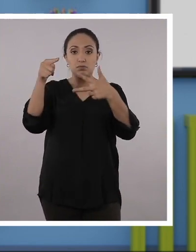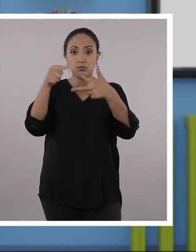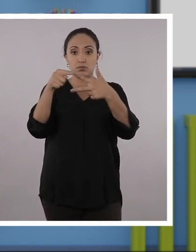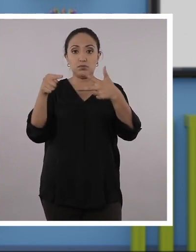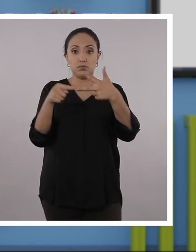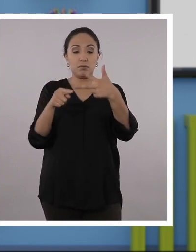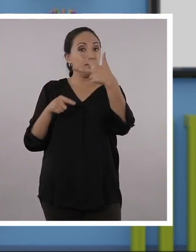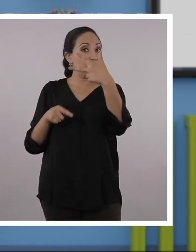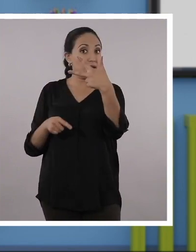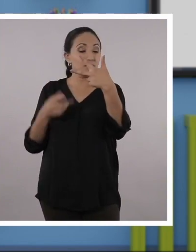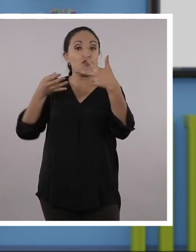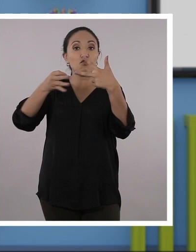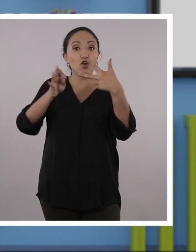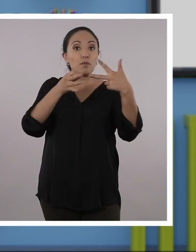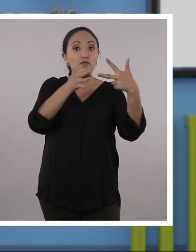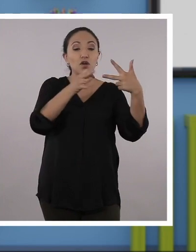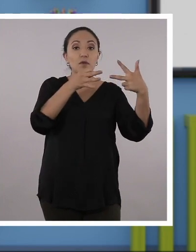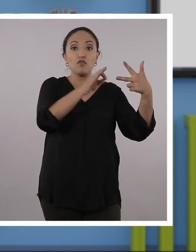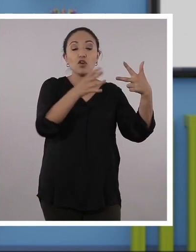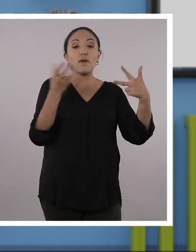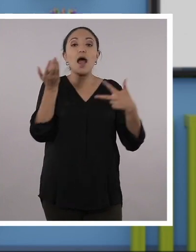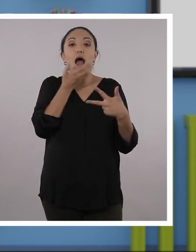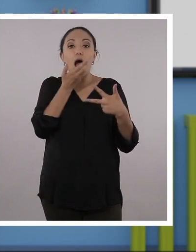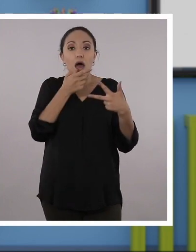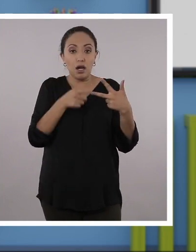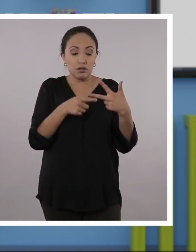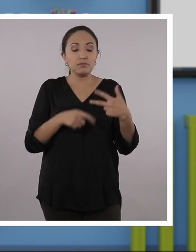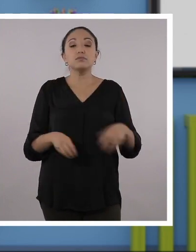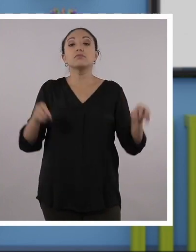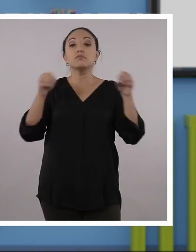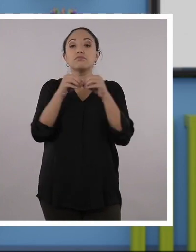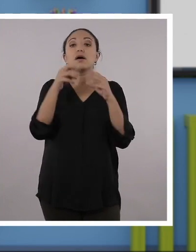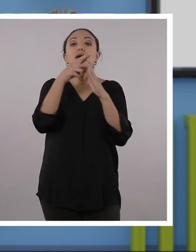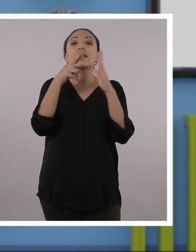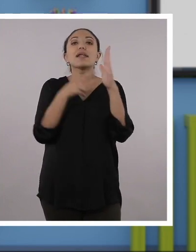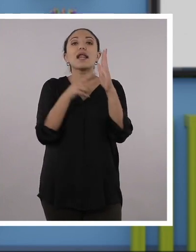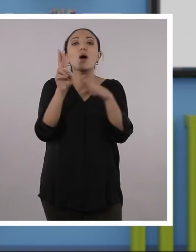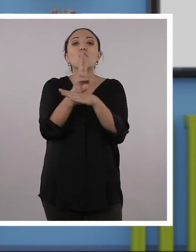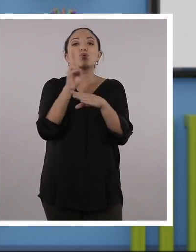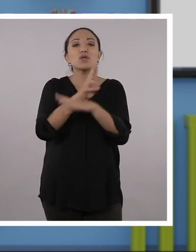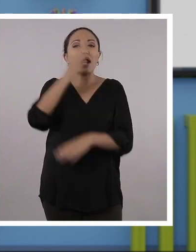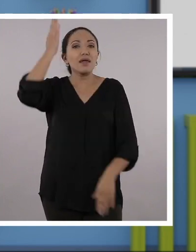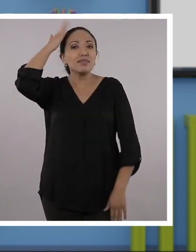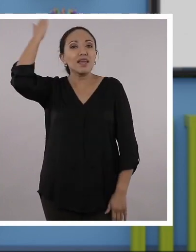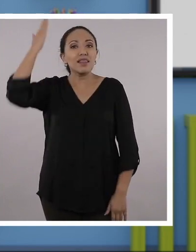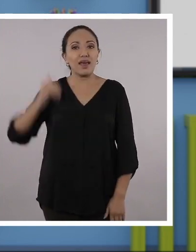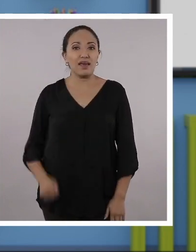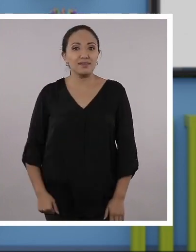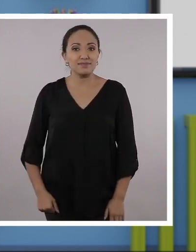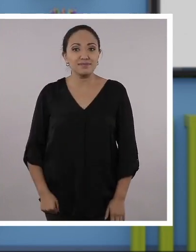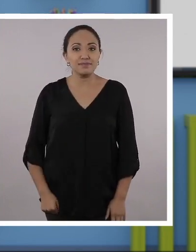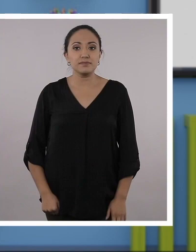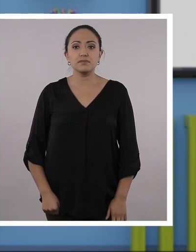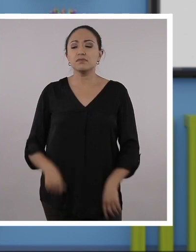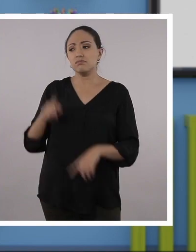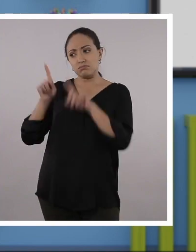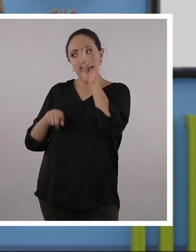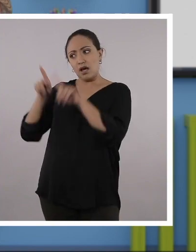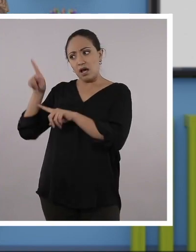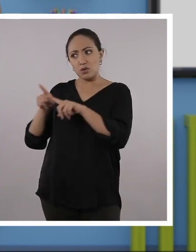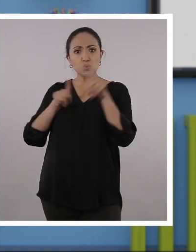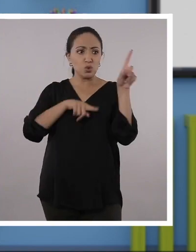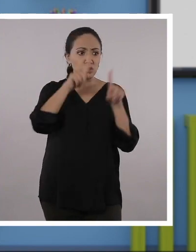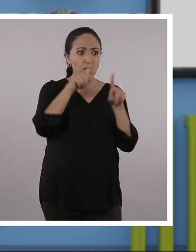Convección, conducción y radiación. Además, vamos a aprender las reglas generales del uso de la tilde. Vamos a ver algunos